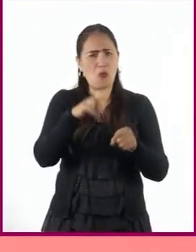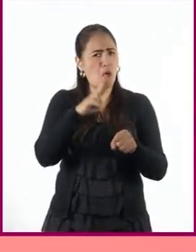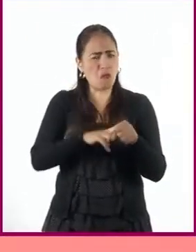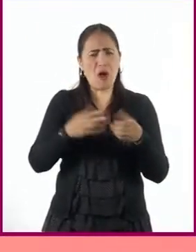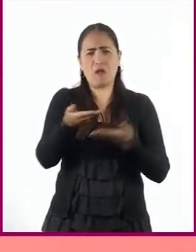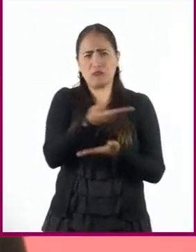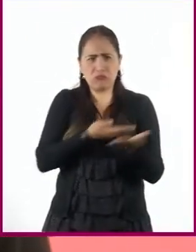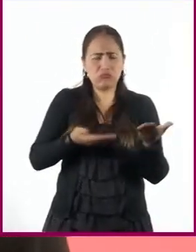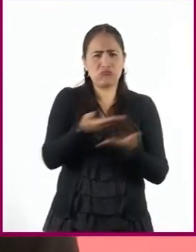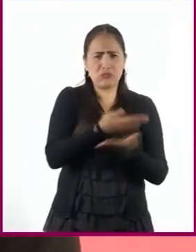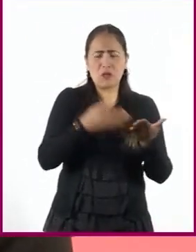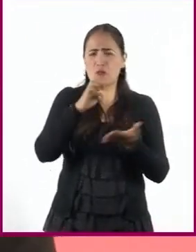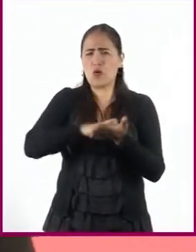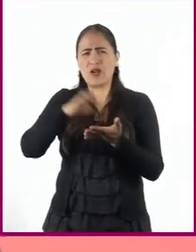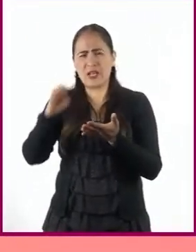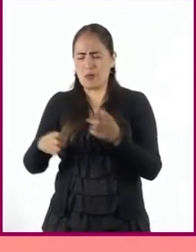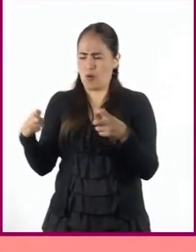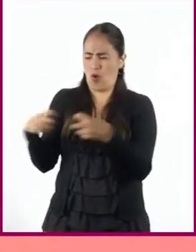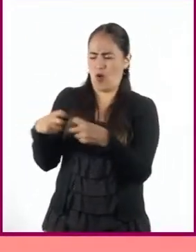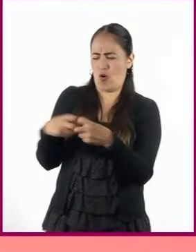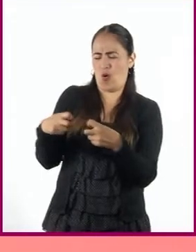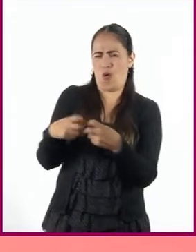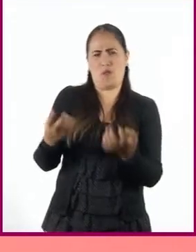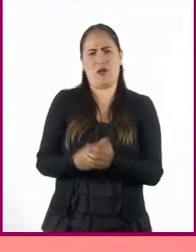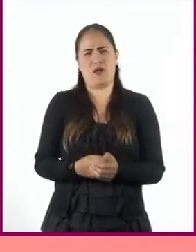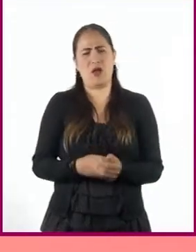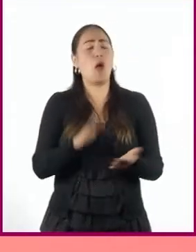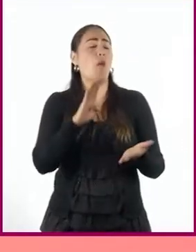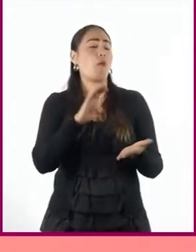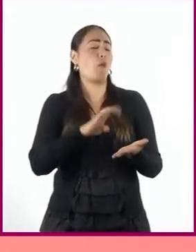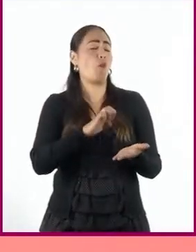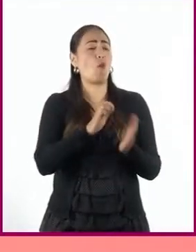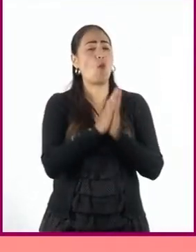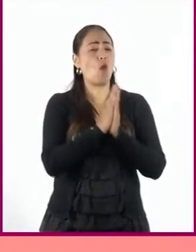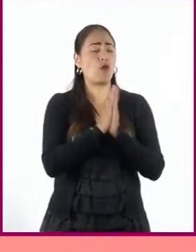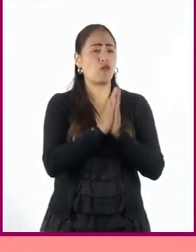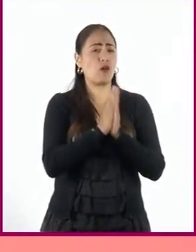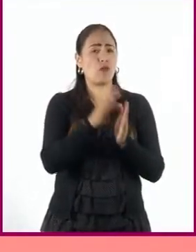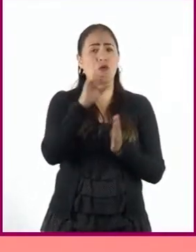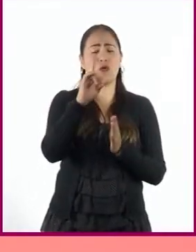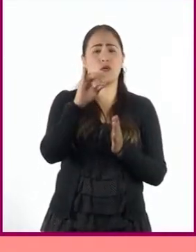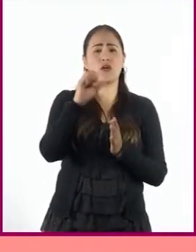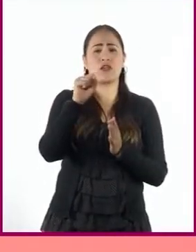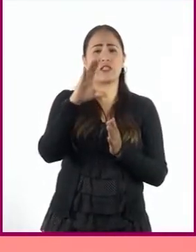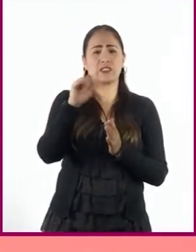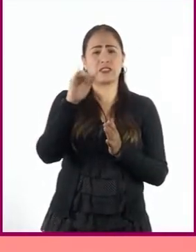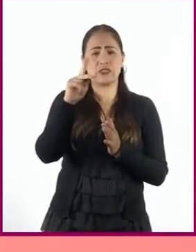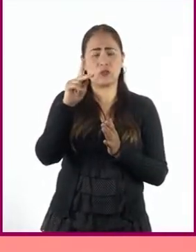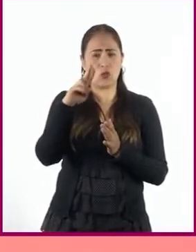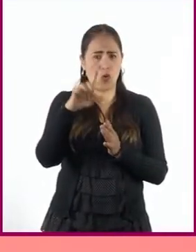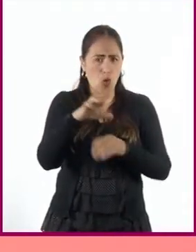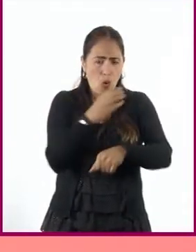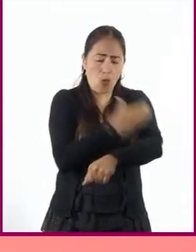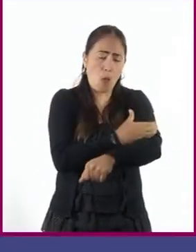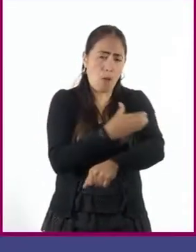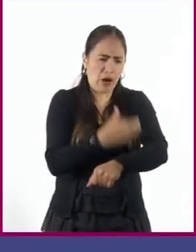Es como el ejemplo de la goma. No se van a decir dilecto con discípulo si nos conocemos muy bien.